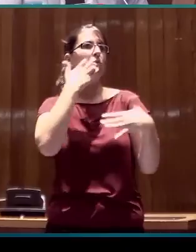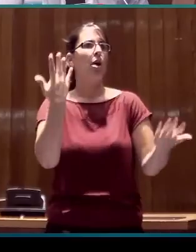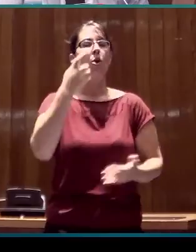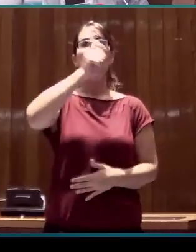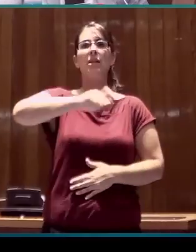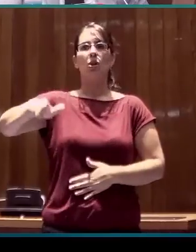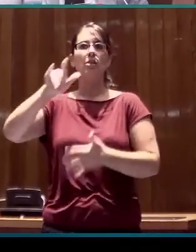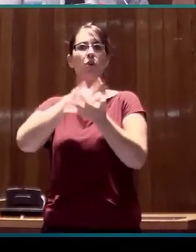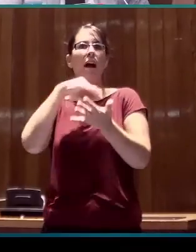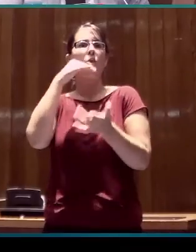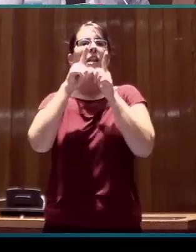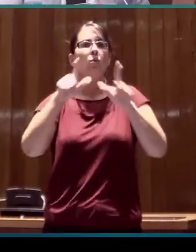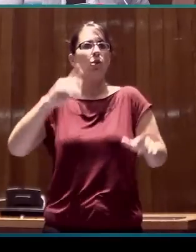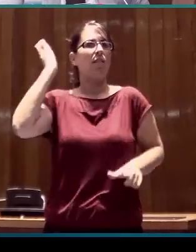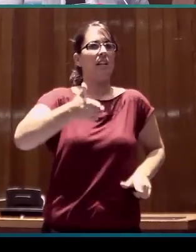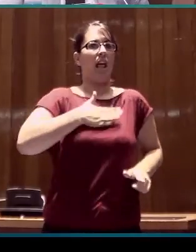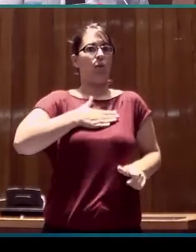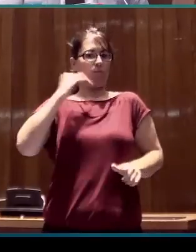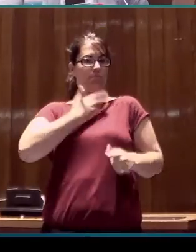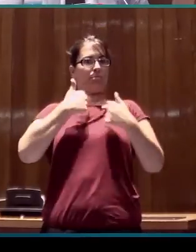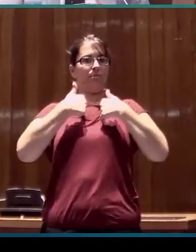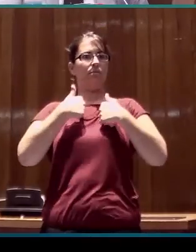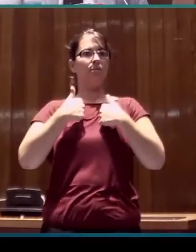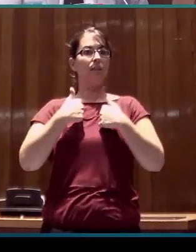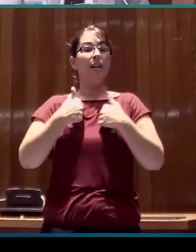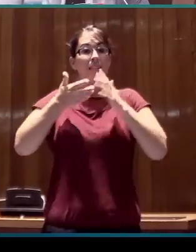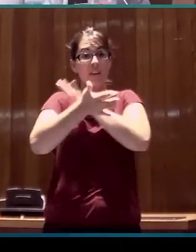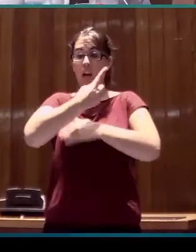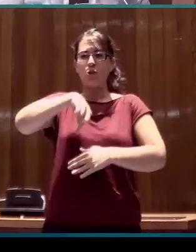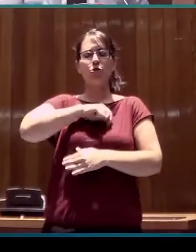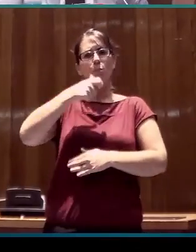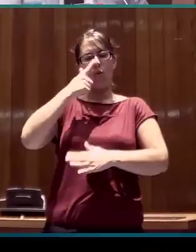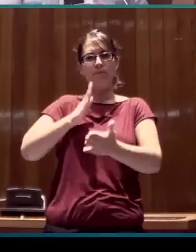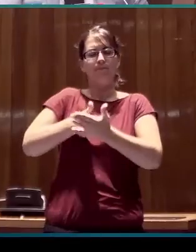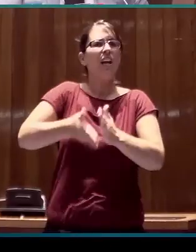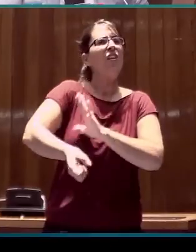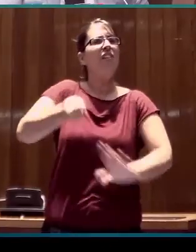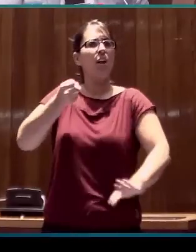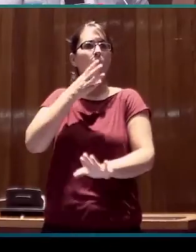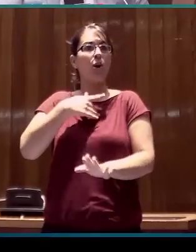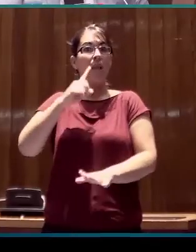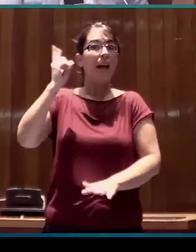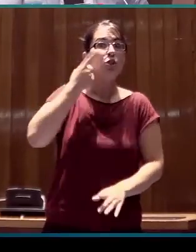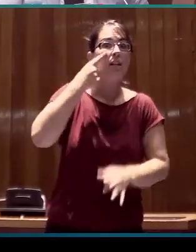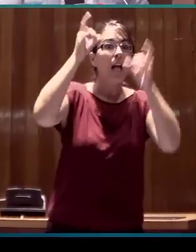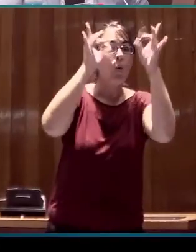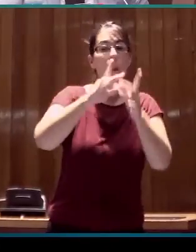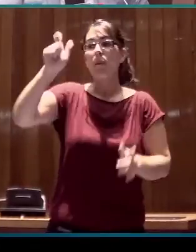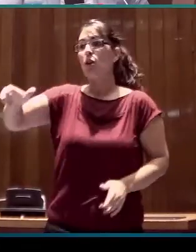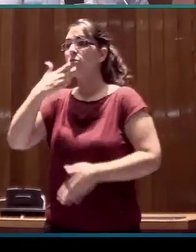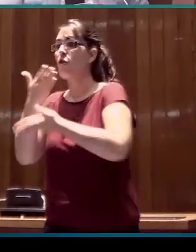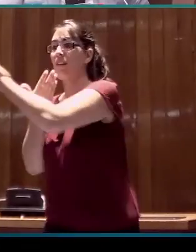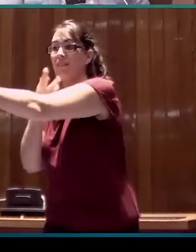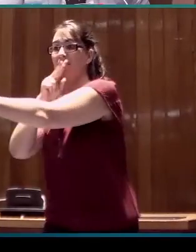déficits lingüísticos y que no podemos diagnosticar del mismo modo que personas hablantes que